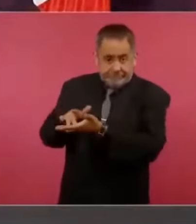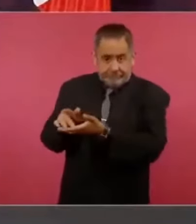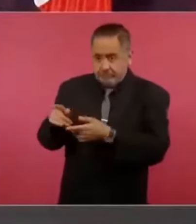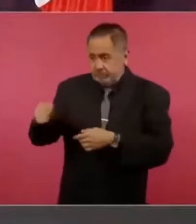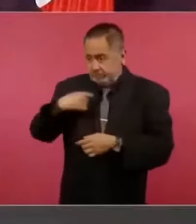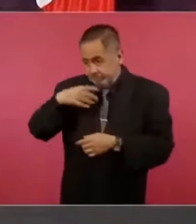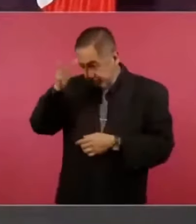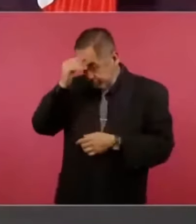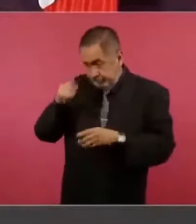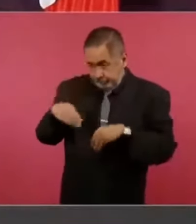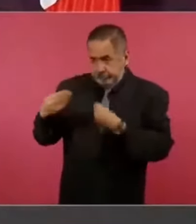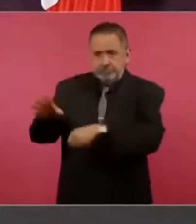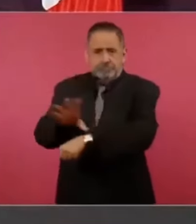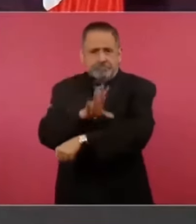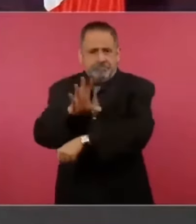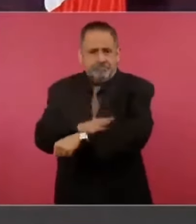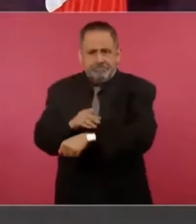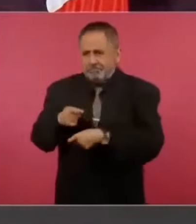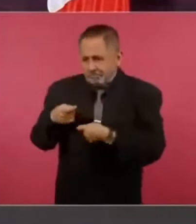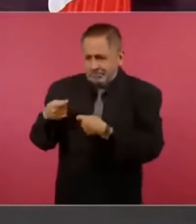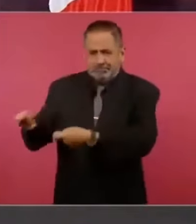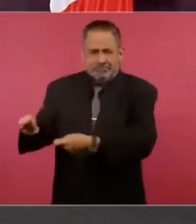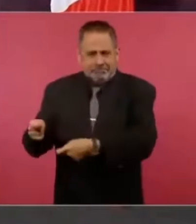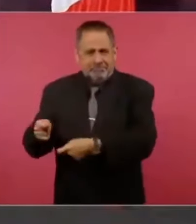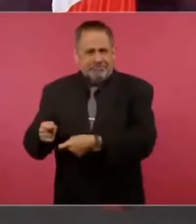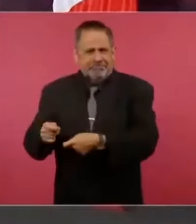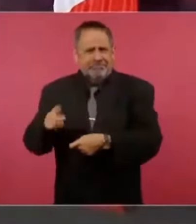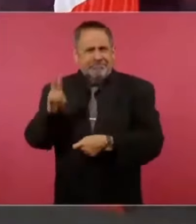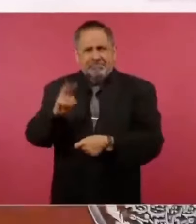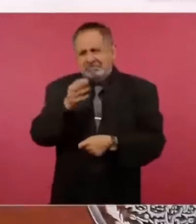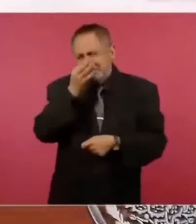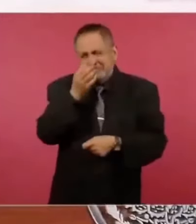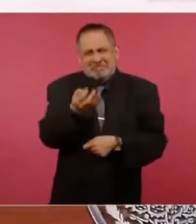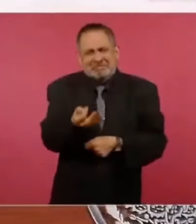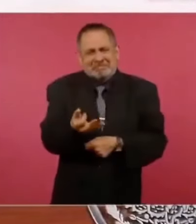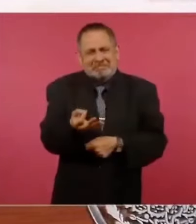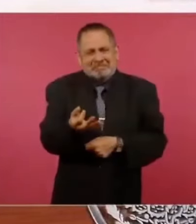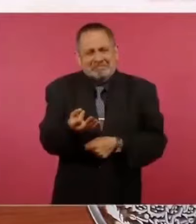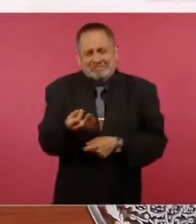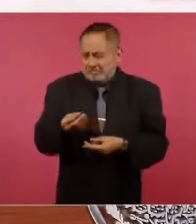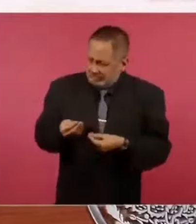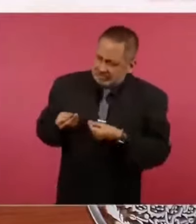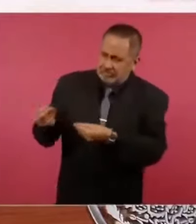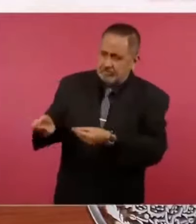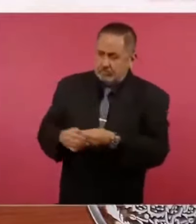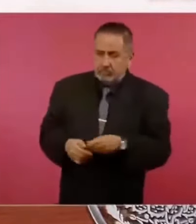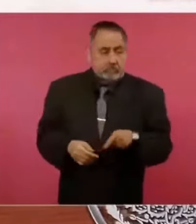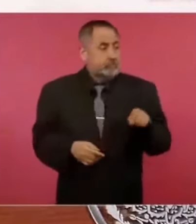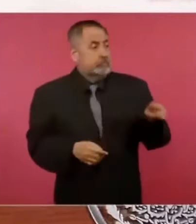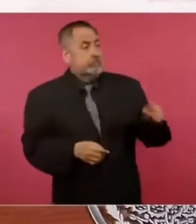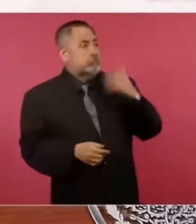convenida entregarles es verdaderamente mínima. Pero ahí